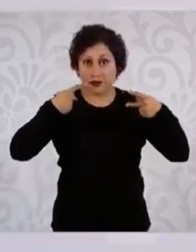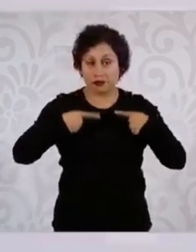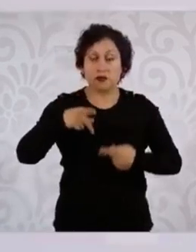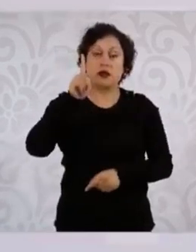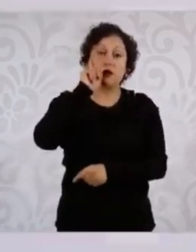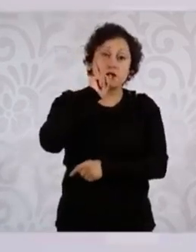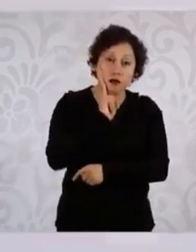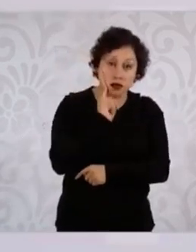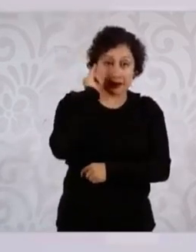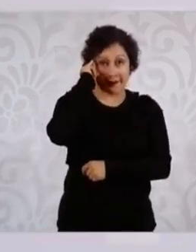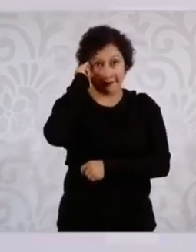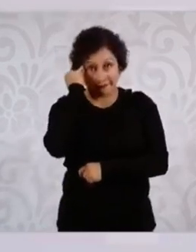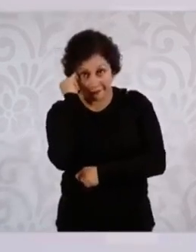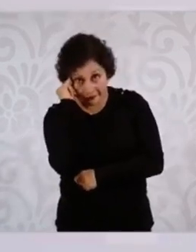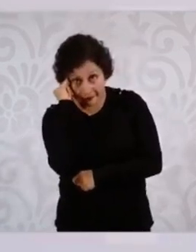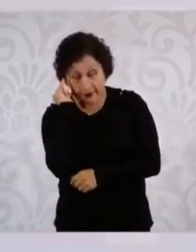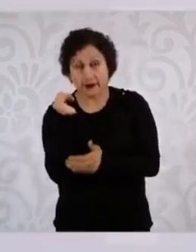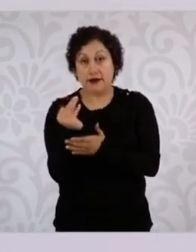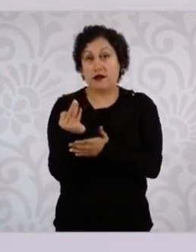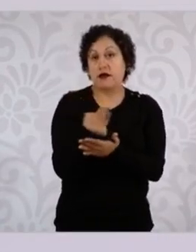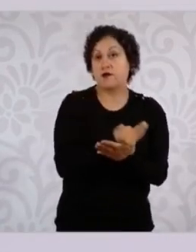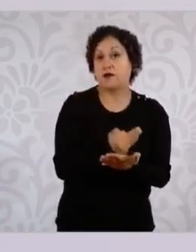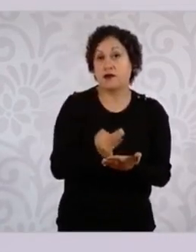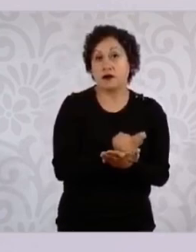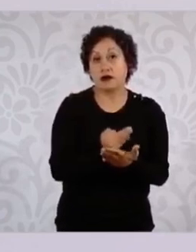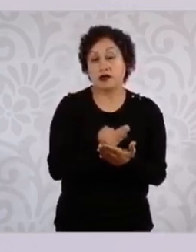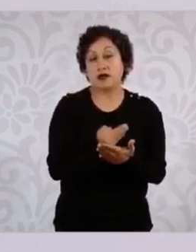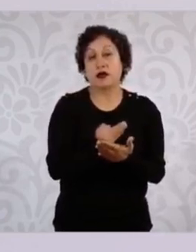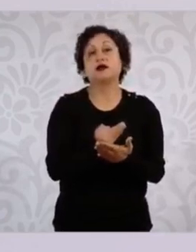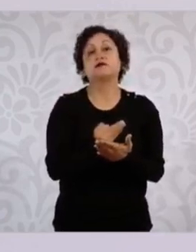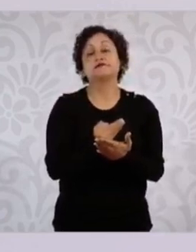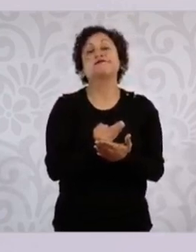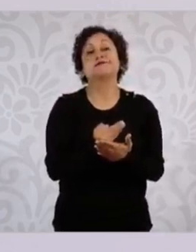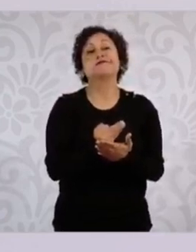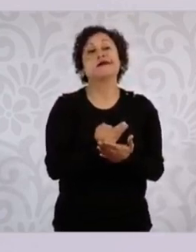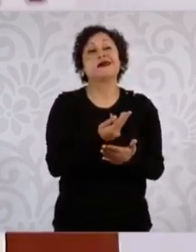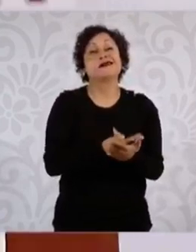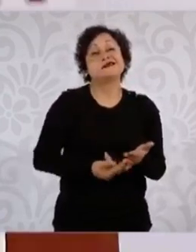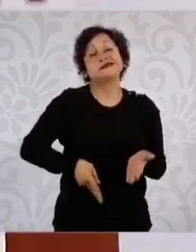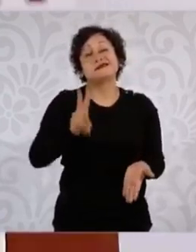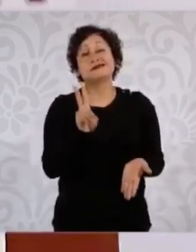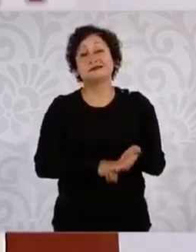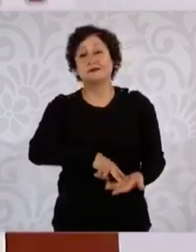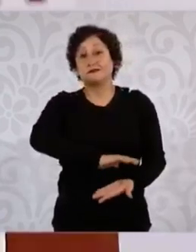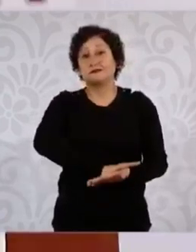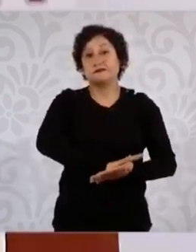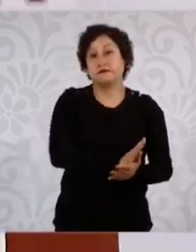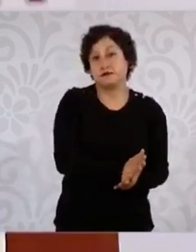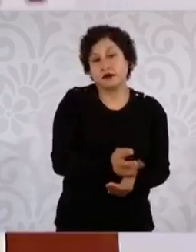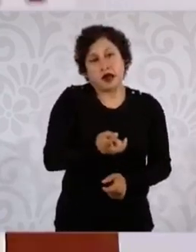es más discriminada, ese es el resultado de una encuesta.